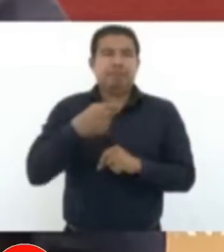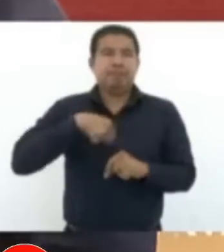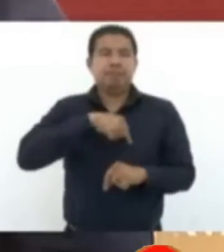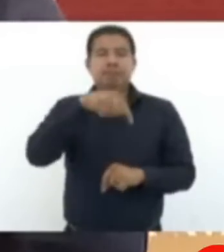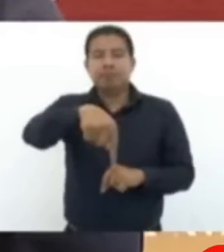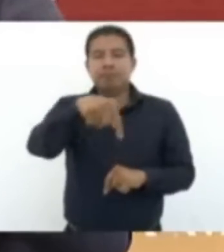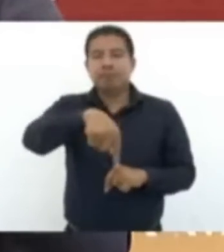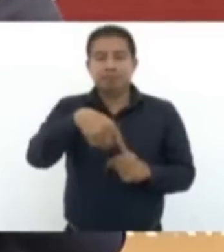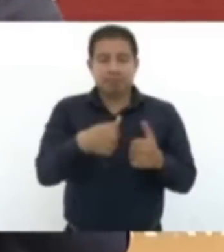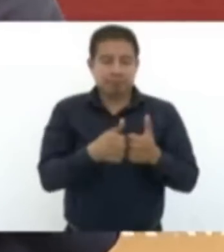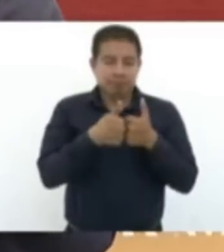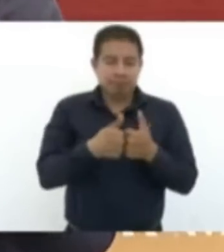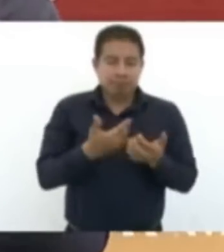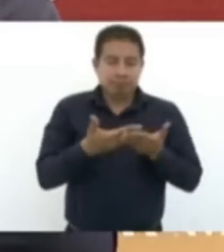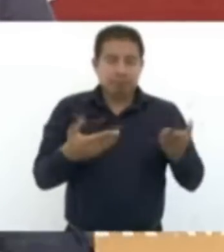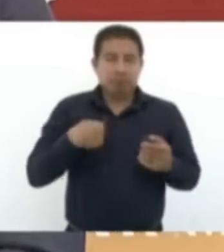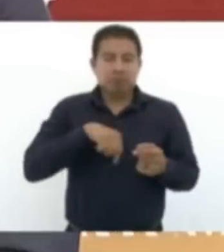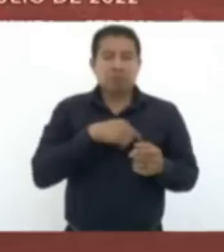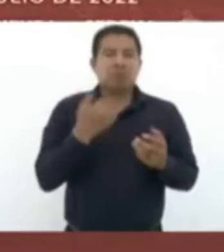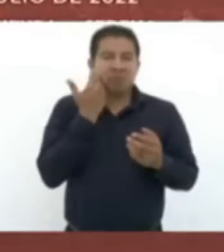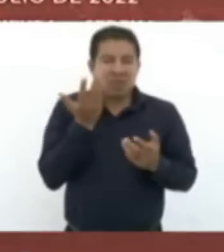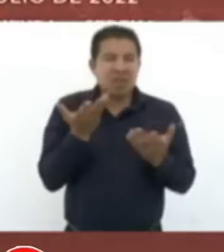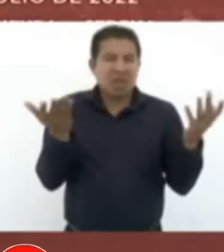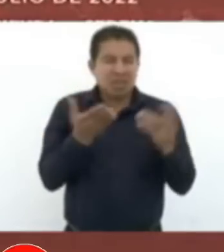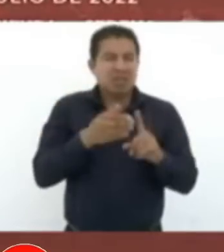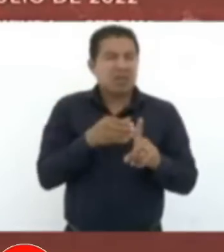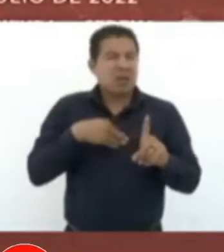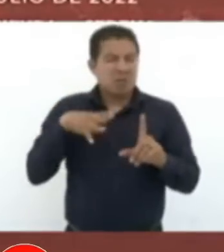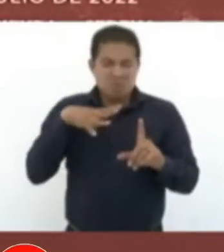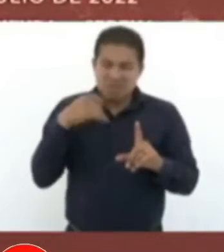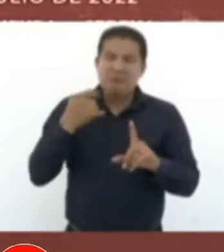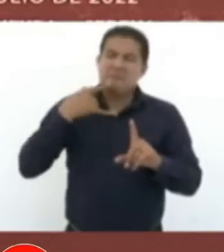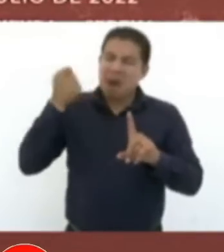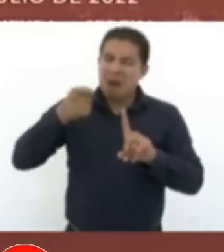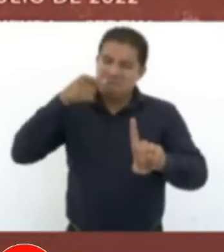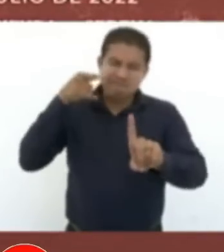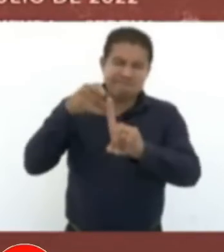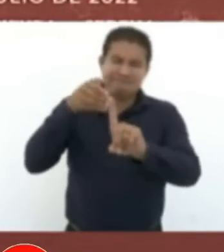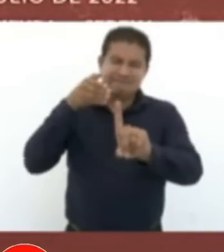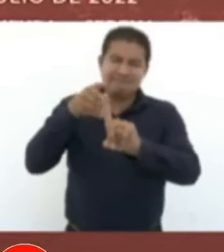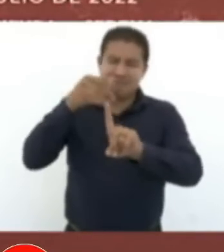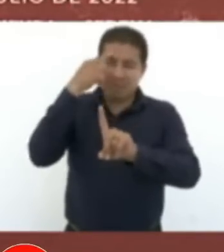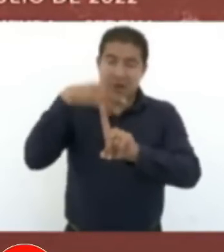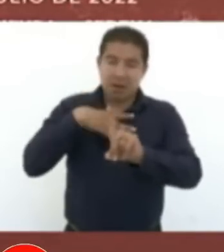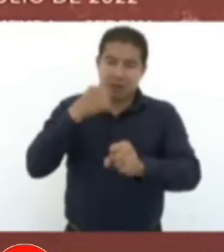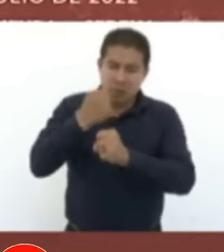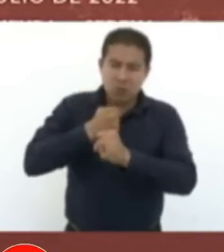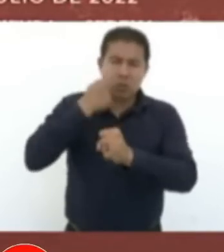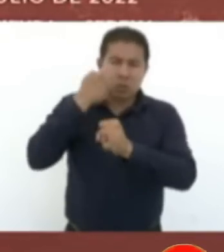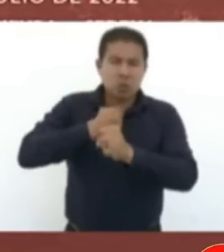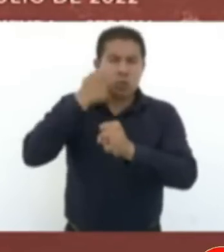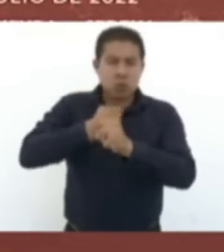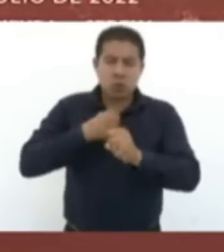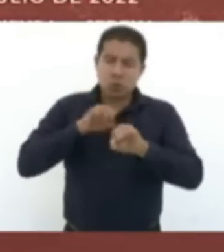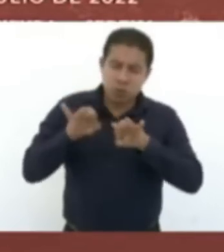orientando nuestro esfuerzo, nuestro trabajo y se